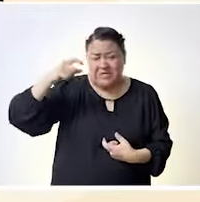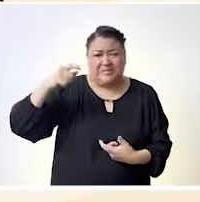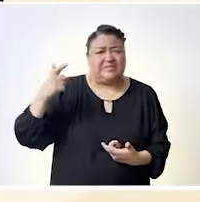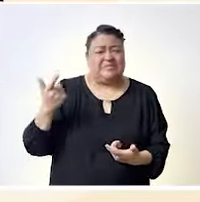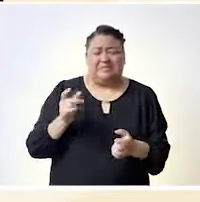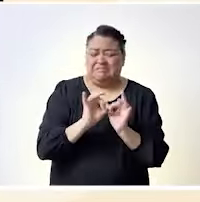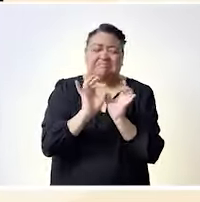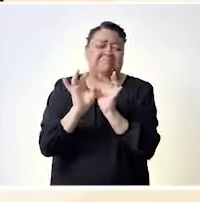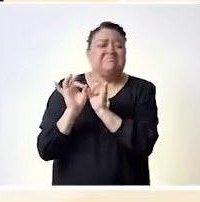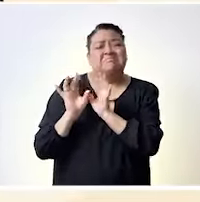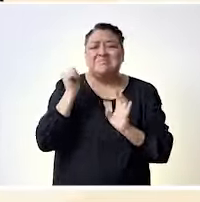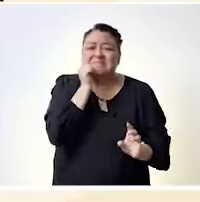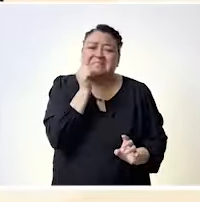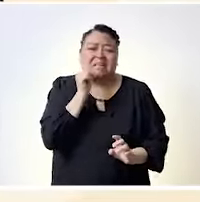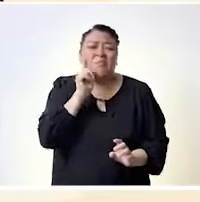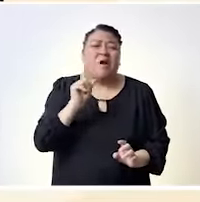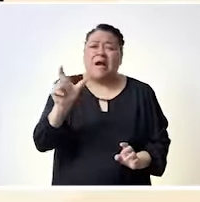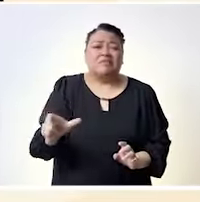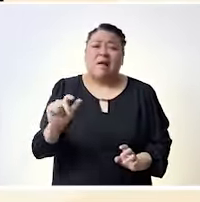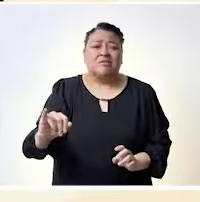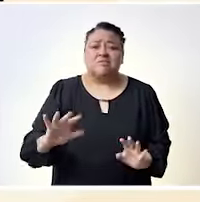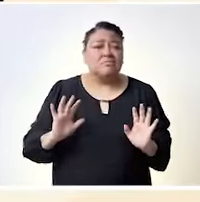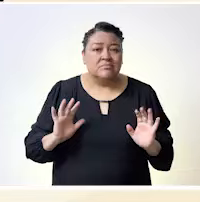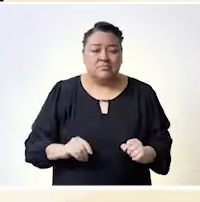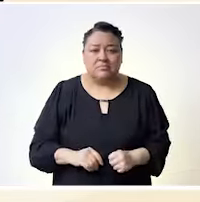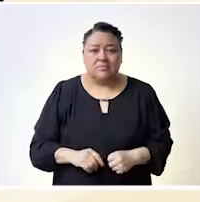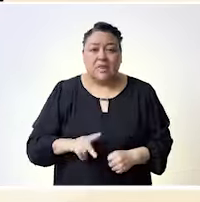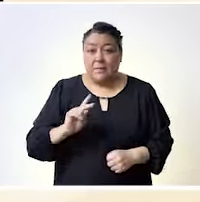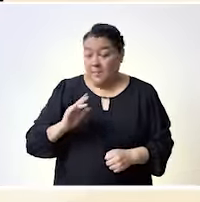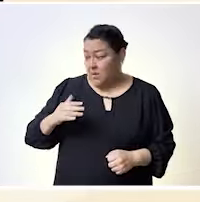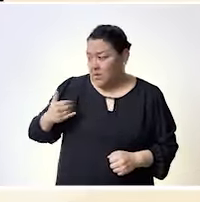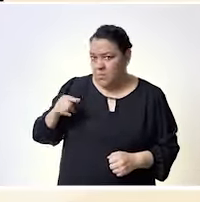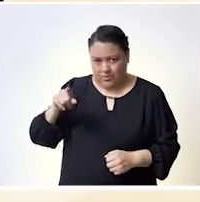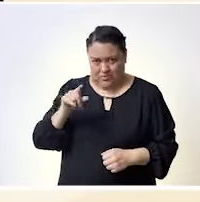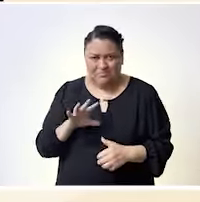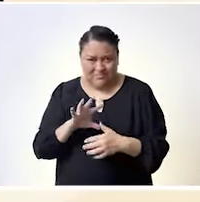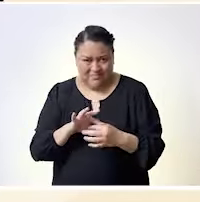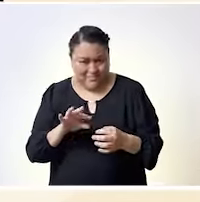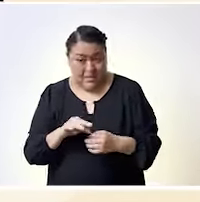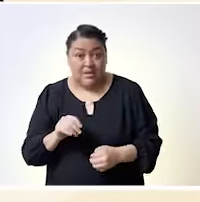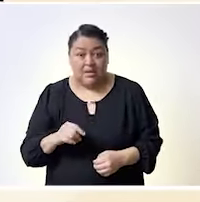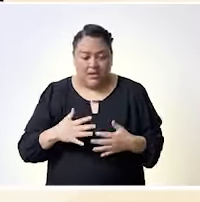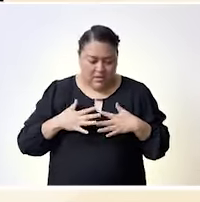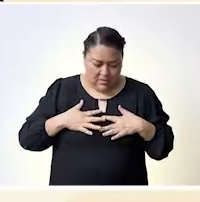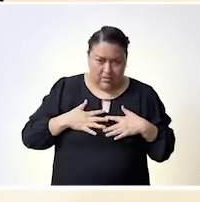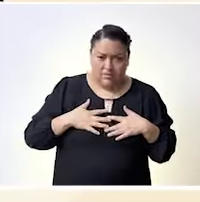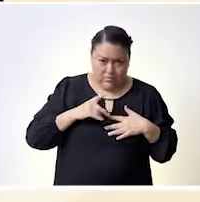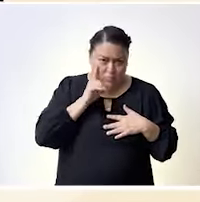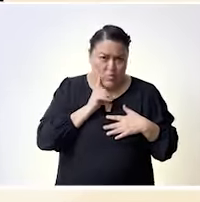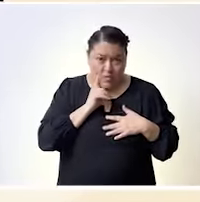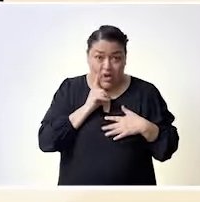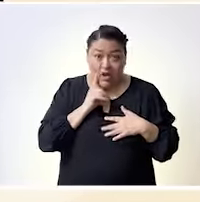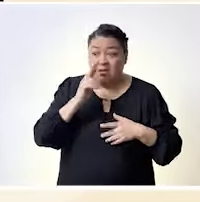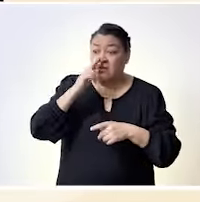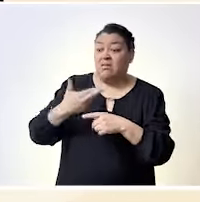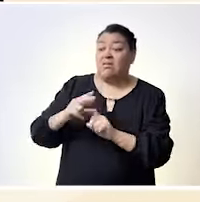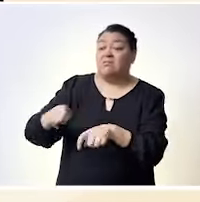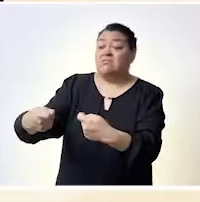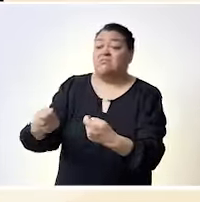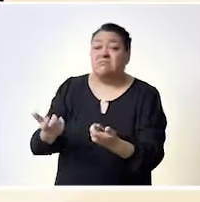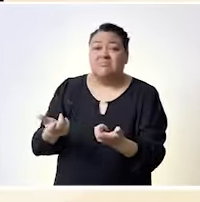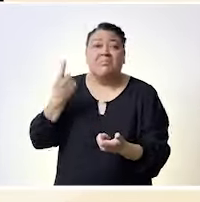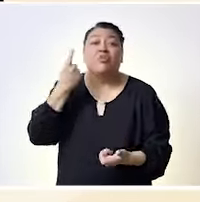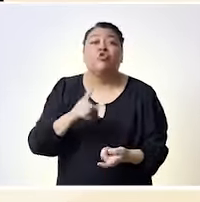problema yo hacia ello, sin embargo, socialmente, me enfrento día a día a violencia y discriminación por ese hecho.